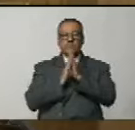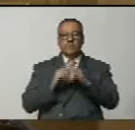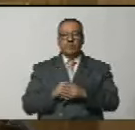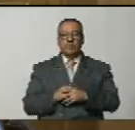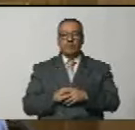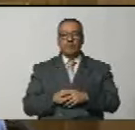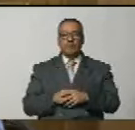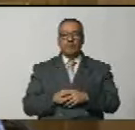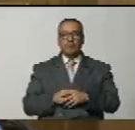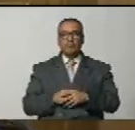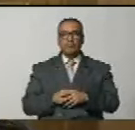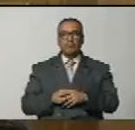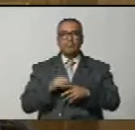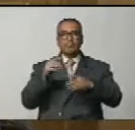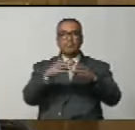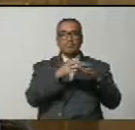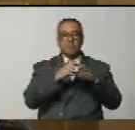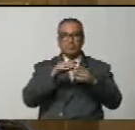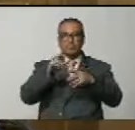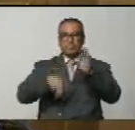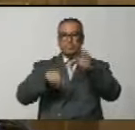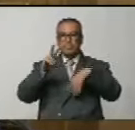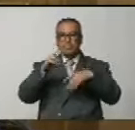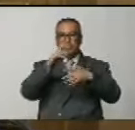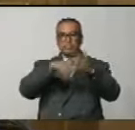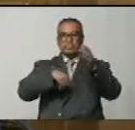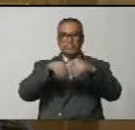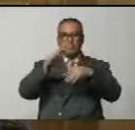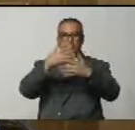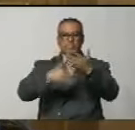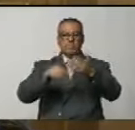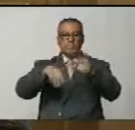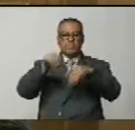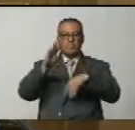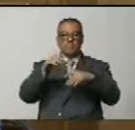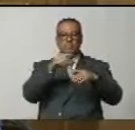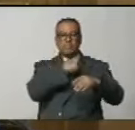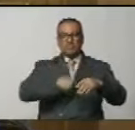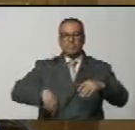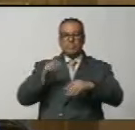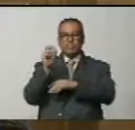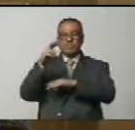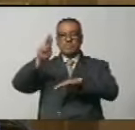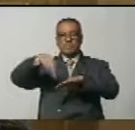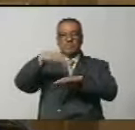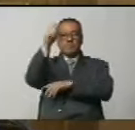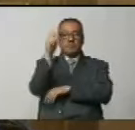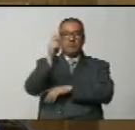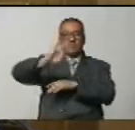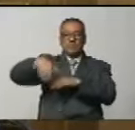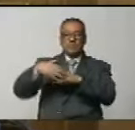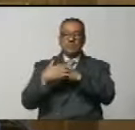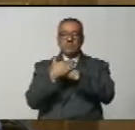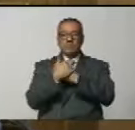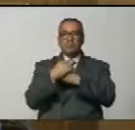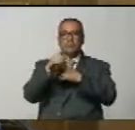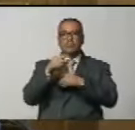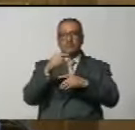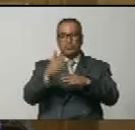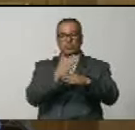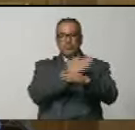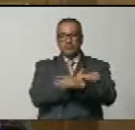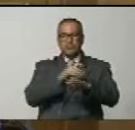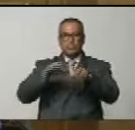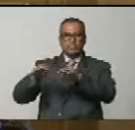Procedo, presidente. Sesión ordinaria número 12, acta número 14. El presidente de la Asamblea Nacional, diputado Jorge Rodríguez Gómez, previo